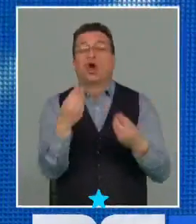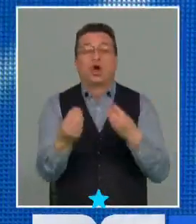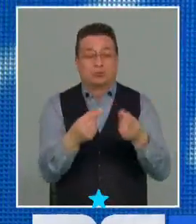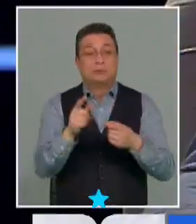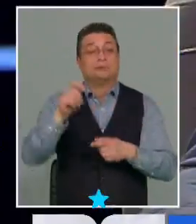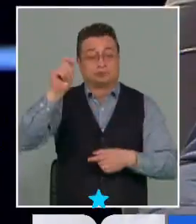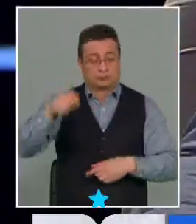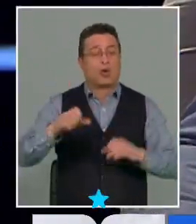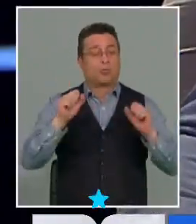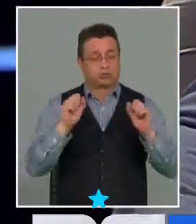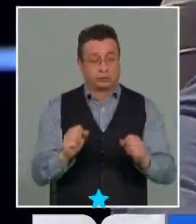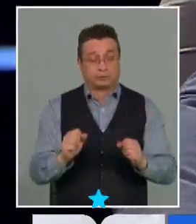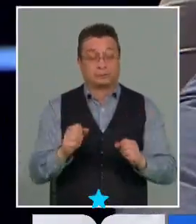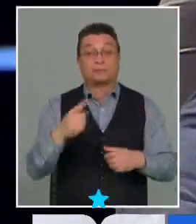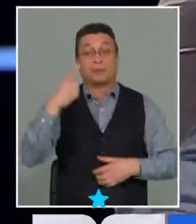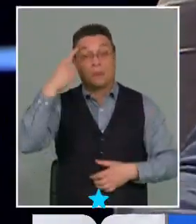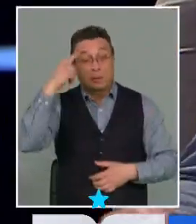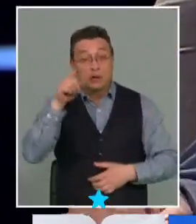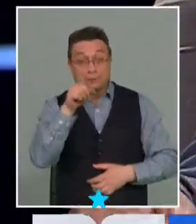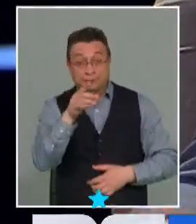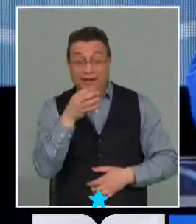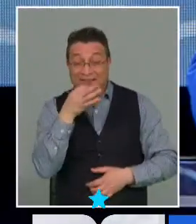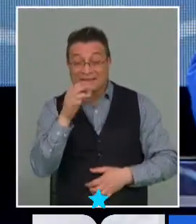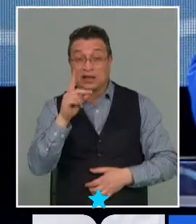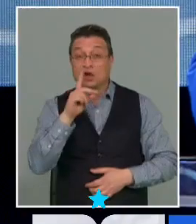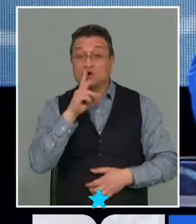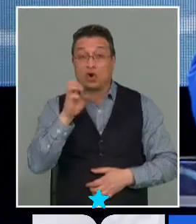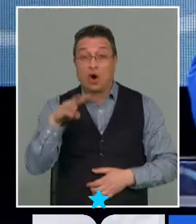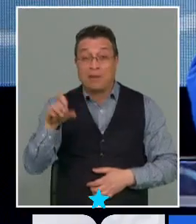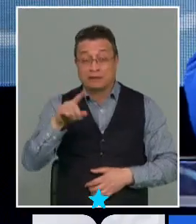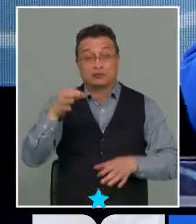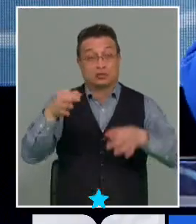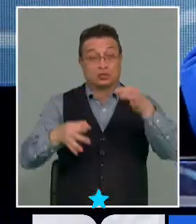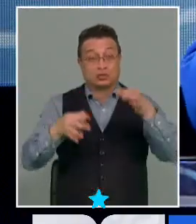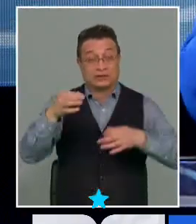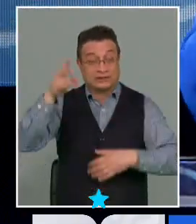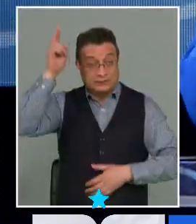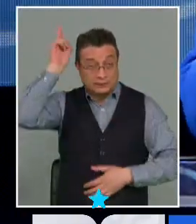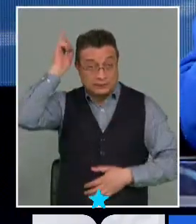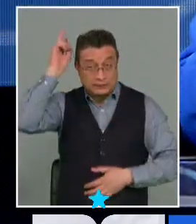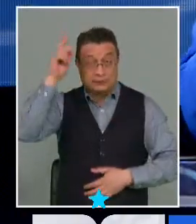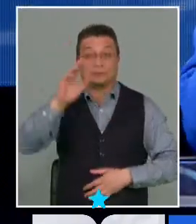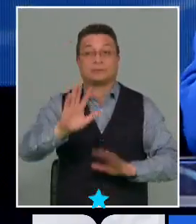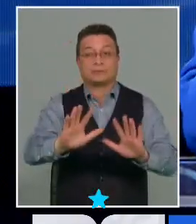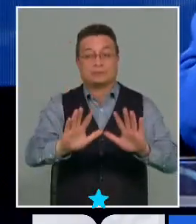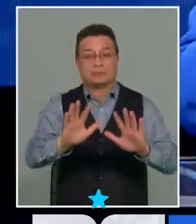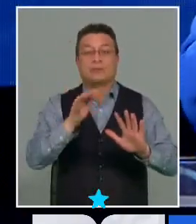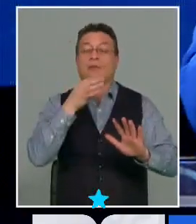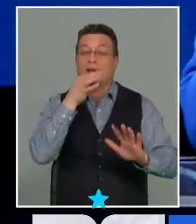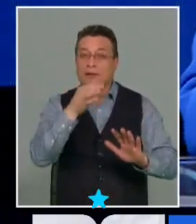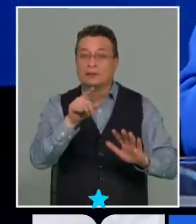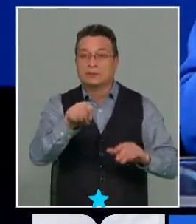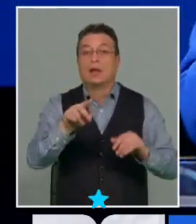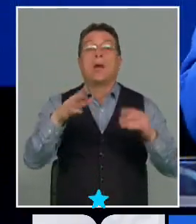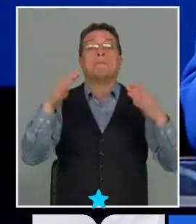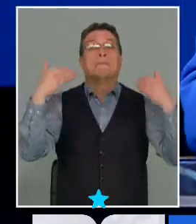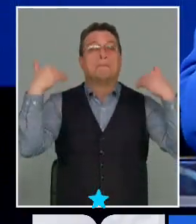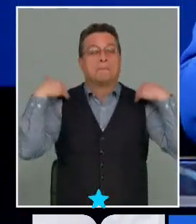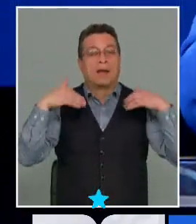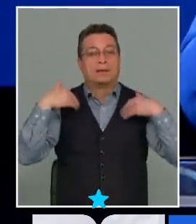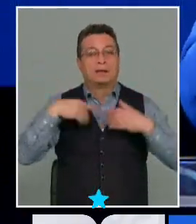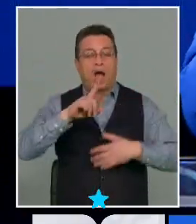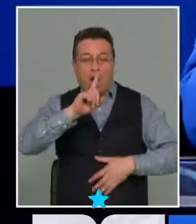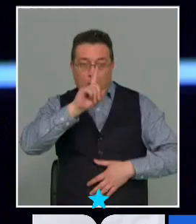sentencia mientras como bien ha dicho Tomás en el caso de la justicia indígena estamos hablando más bien de prácticas de